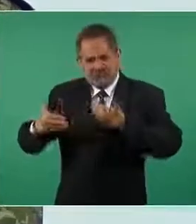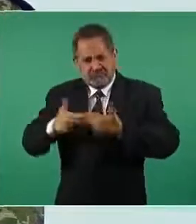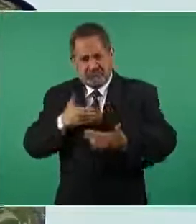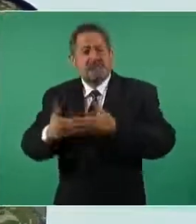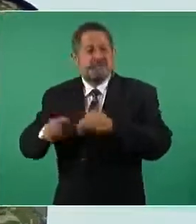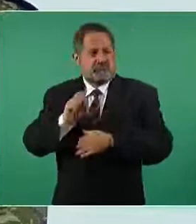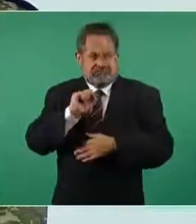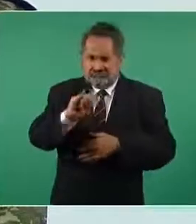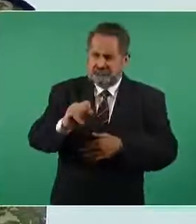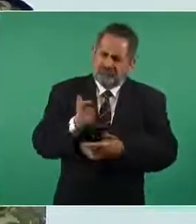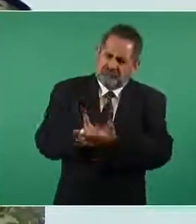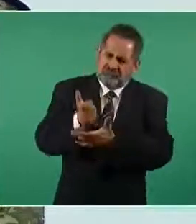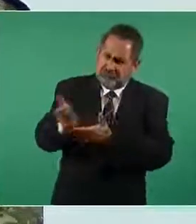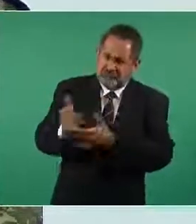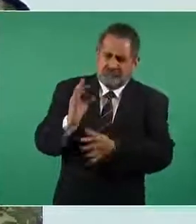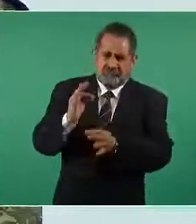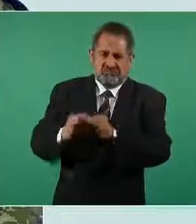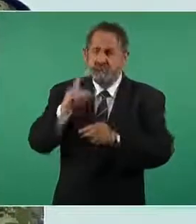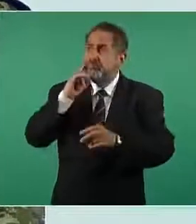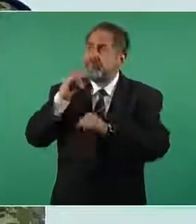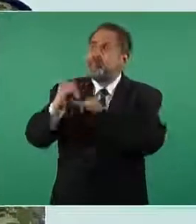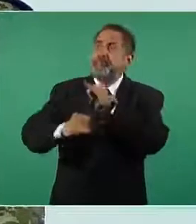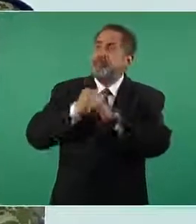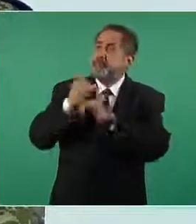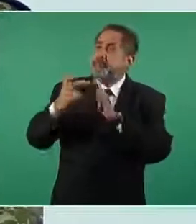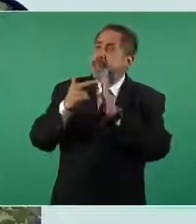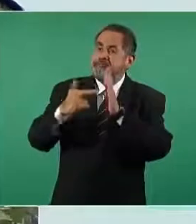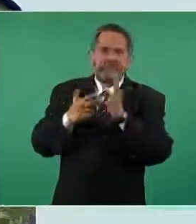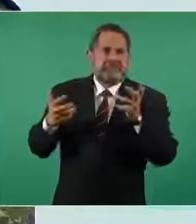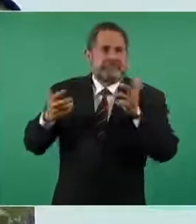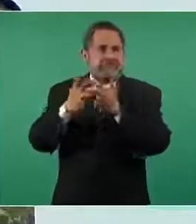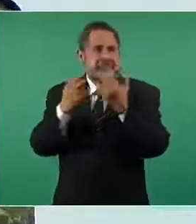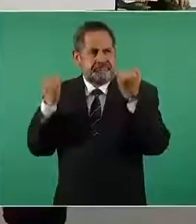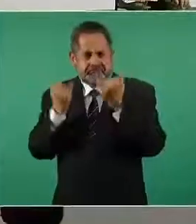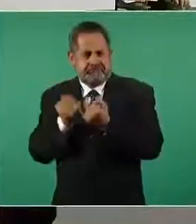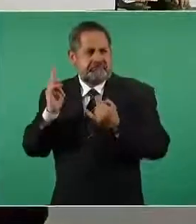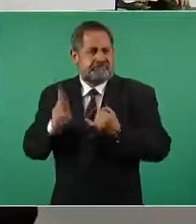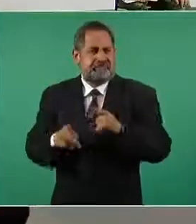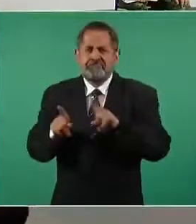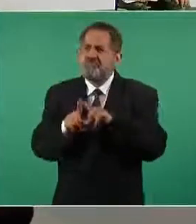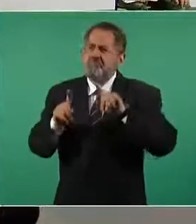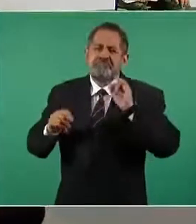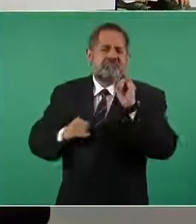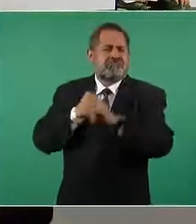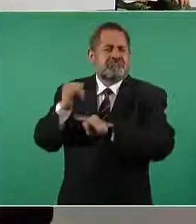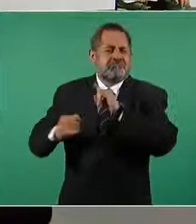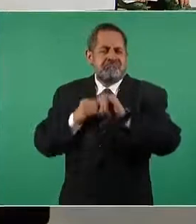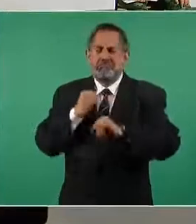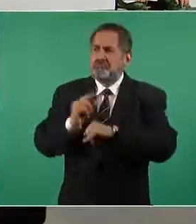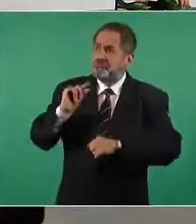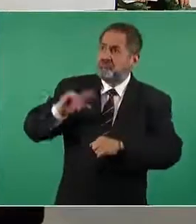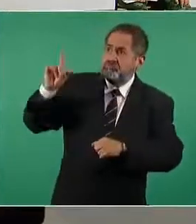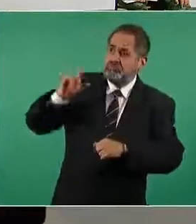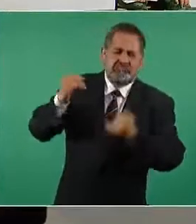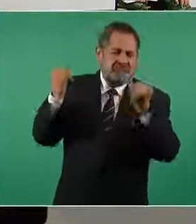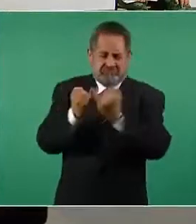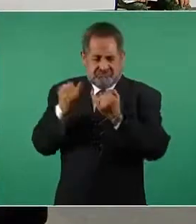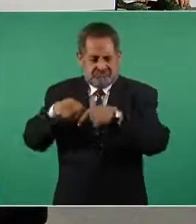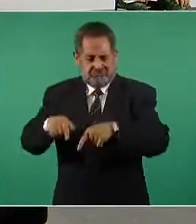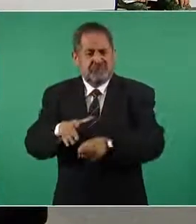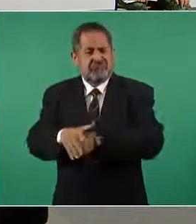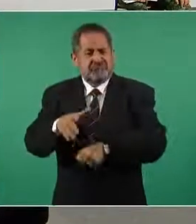con las mejores prácticas internacionales y a la altura del equipamiento de cualquier aeropuerto de primer nivel en el mundo